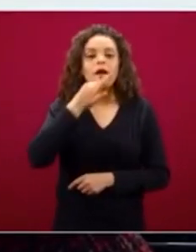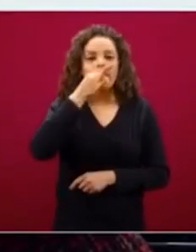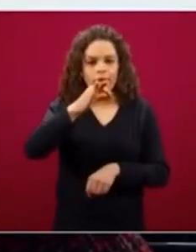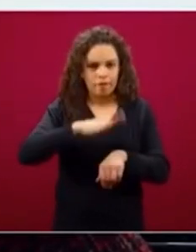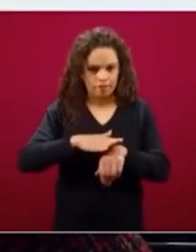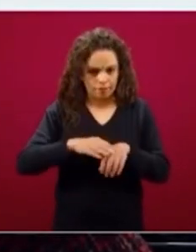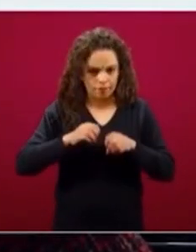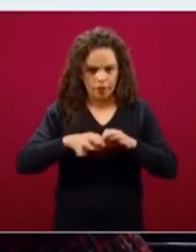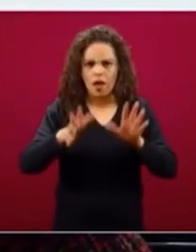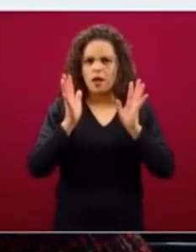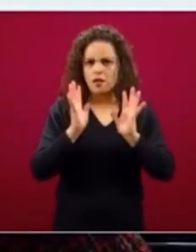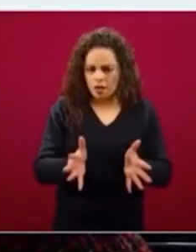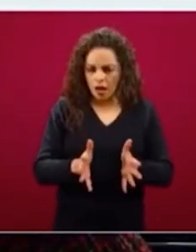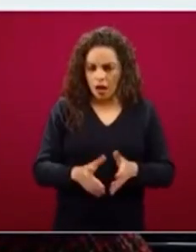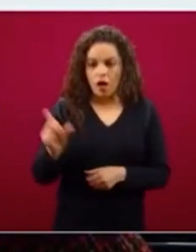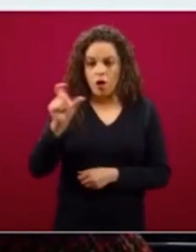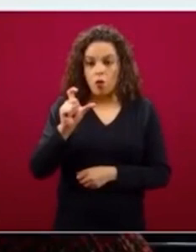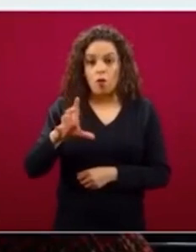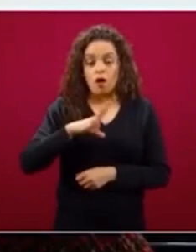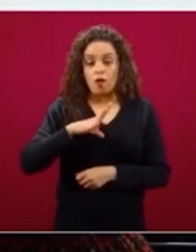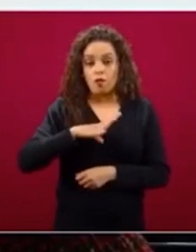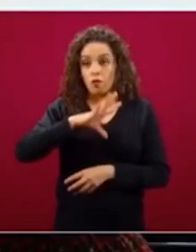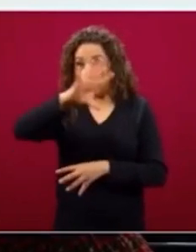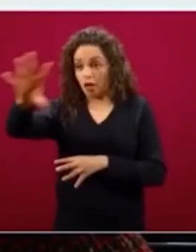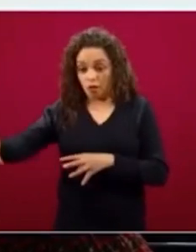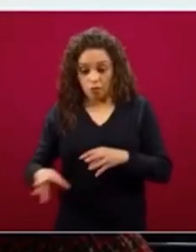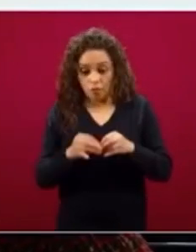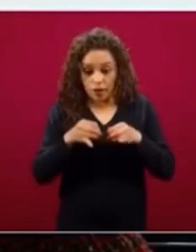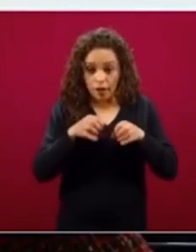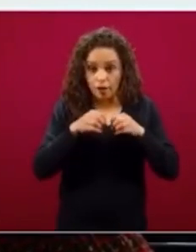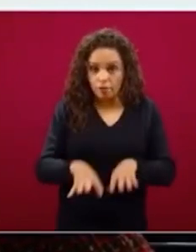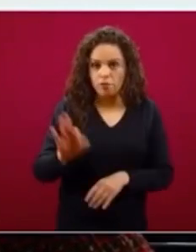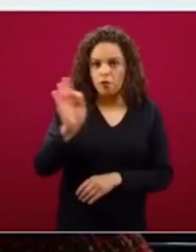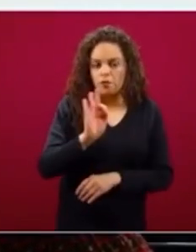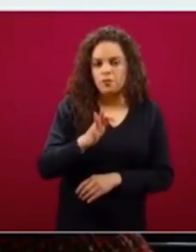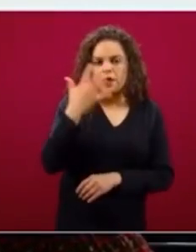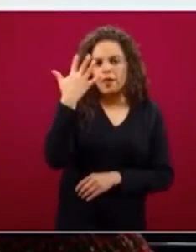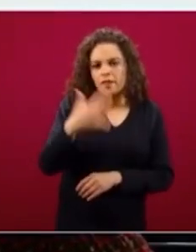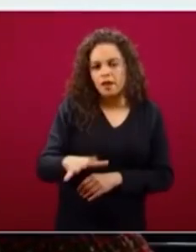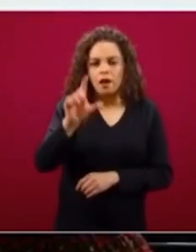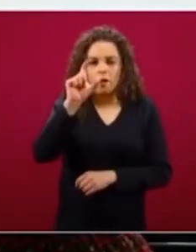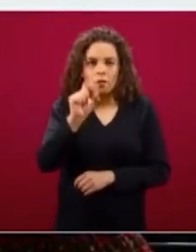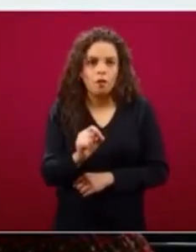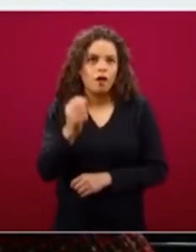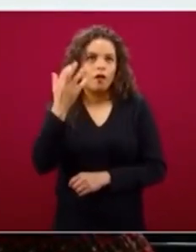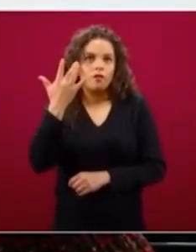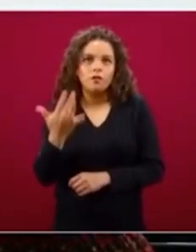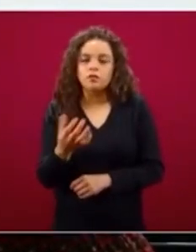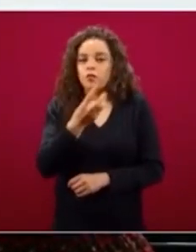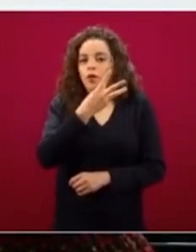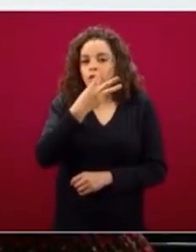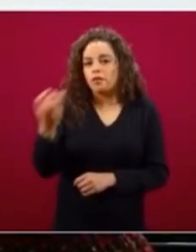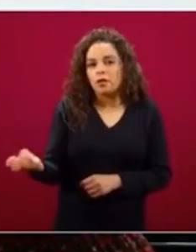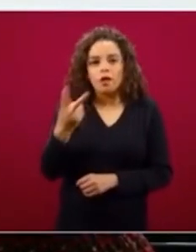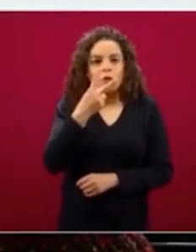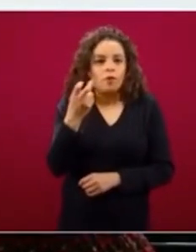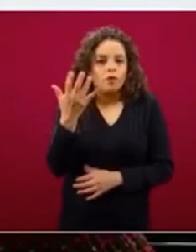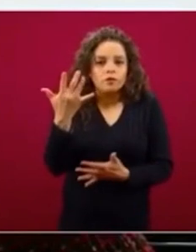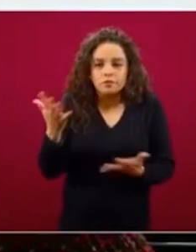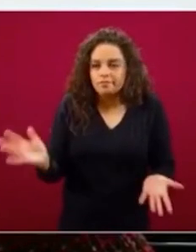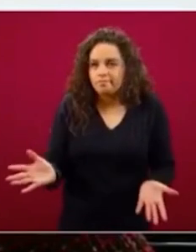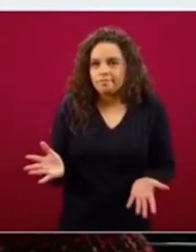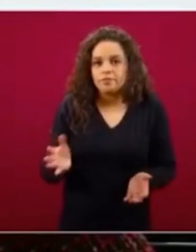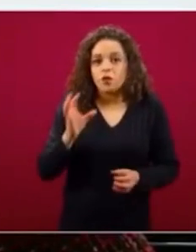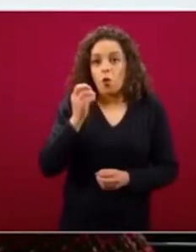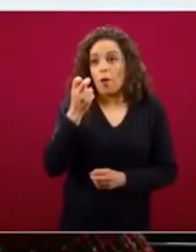hacer es en cuanto tenemos un paquete de información, pudiera ser 10, 20, 50, 300, 250 o